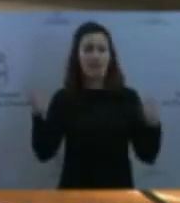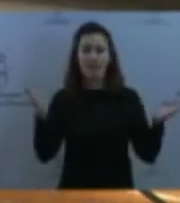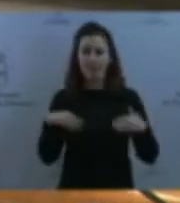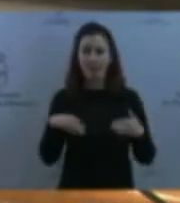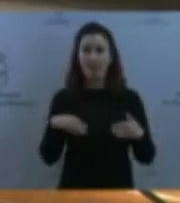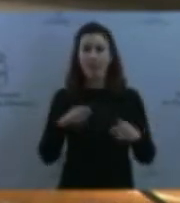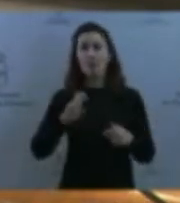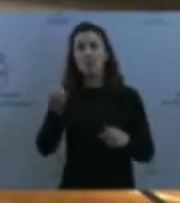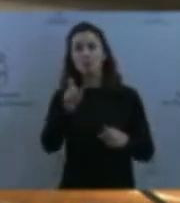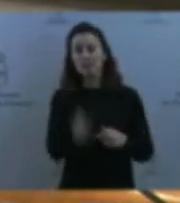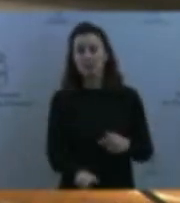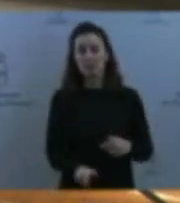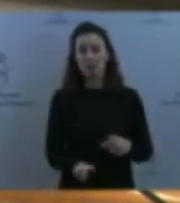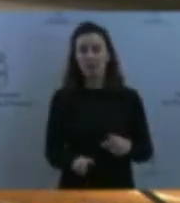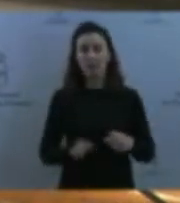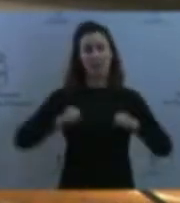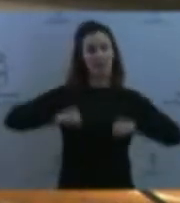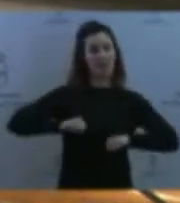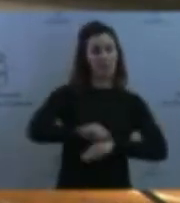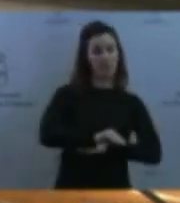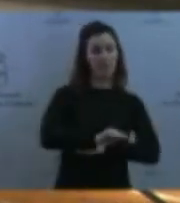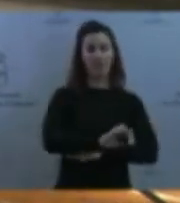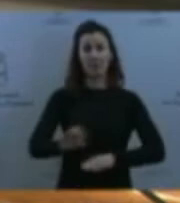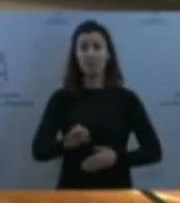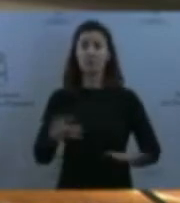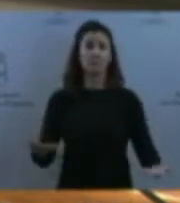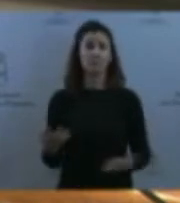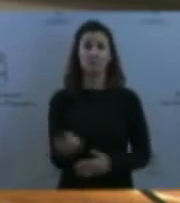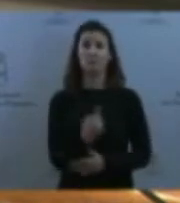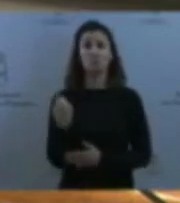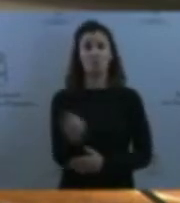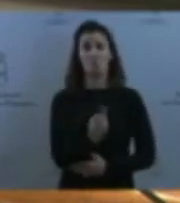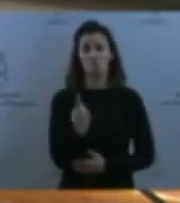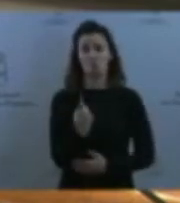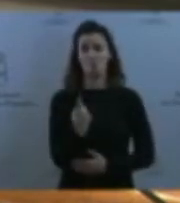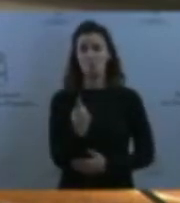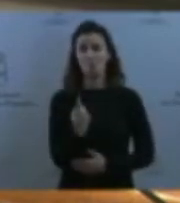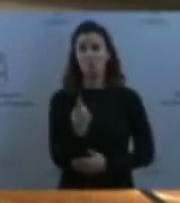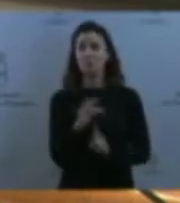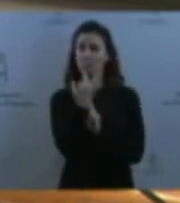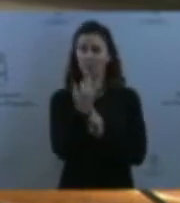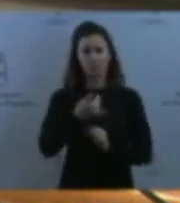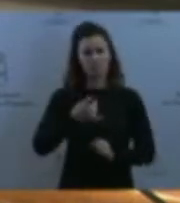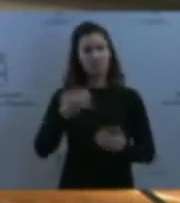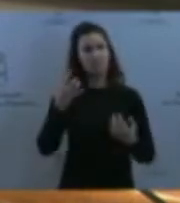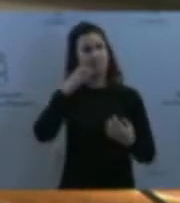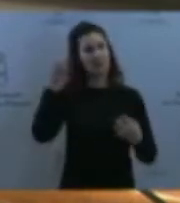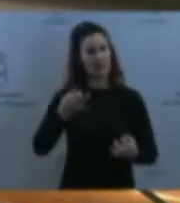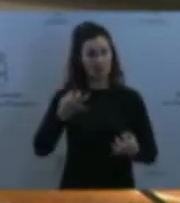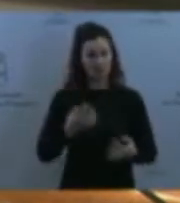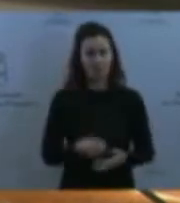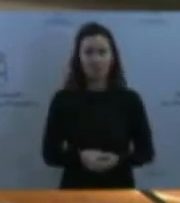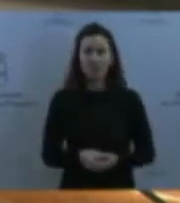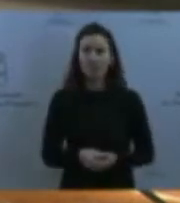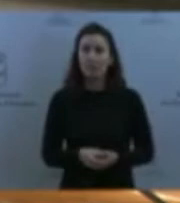Lo que hace que se encuentren en una situación de desamparo y de riesgo muy importante. Es más, cuando llegan a nuestra península, por decirlo de